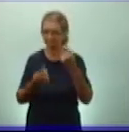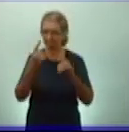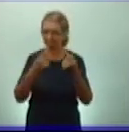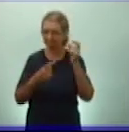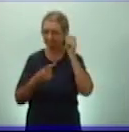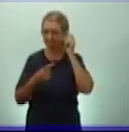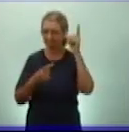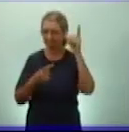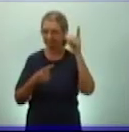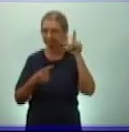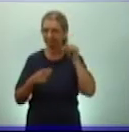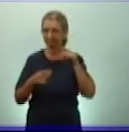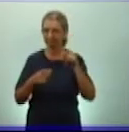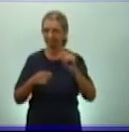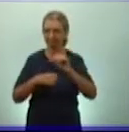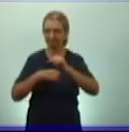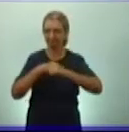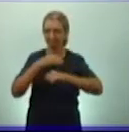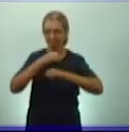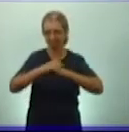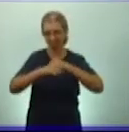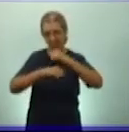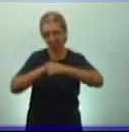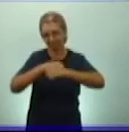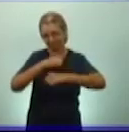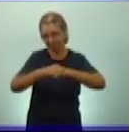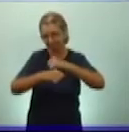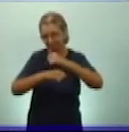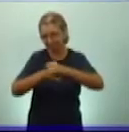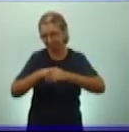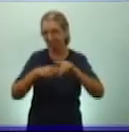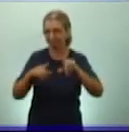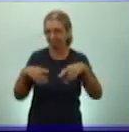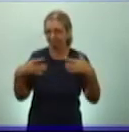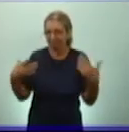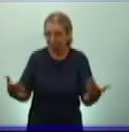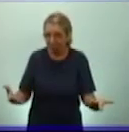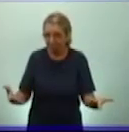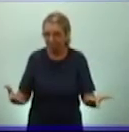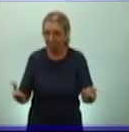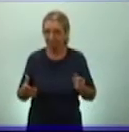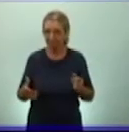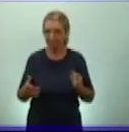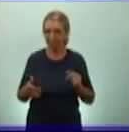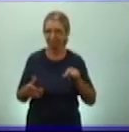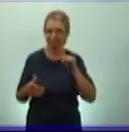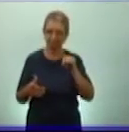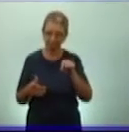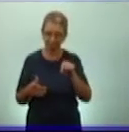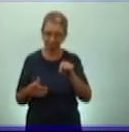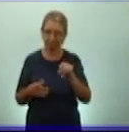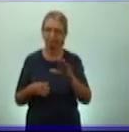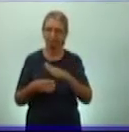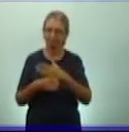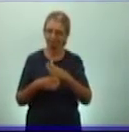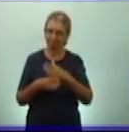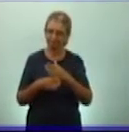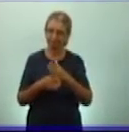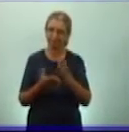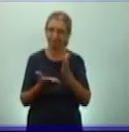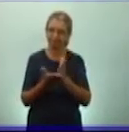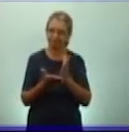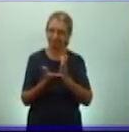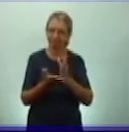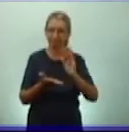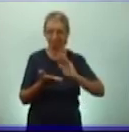proceso de la clase vamos a decir algunos conceptos que como les dije en encuentros anteriores están diferentes en el libro de texto. Por eso pido que presten la mayor